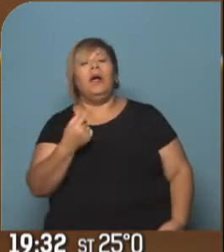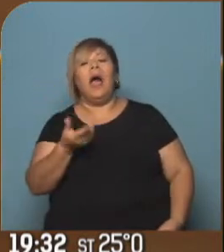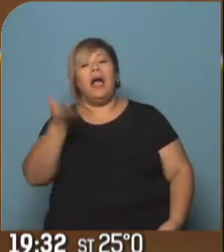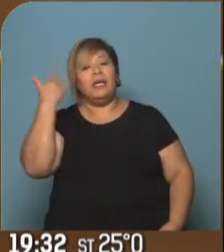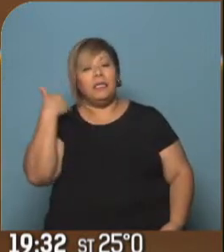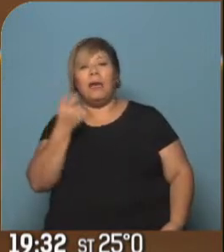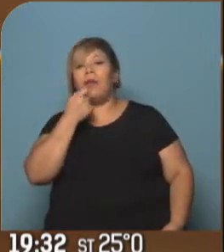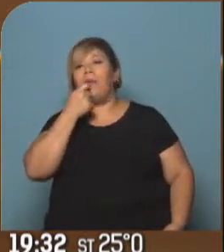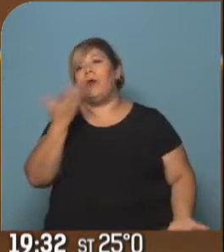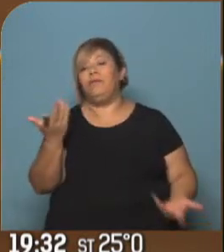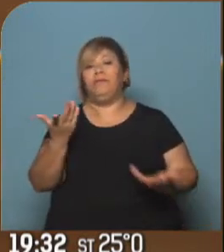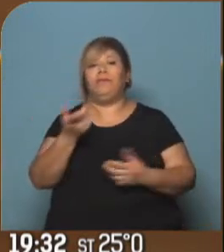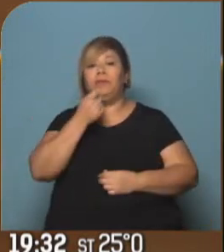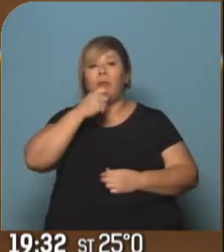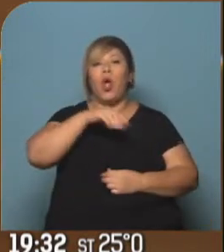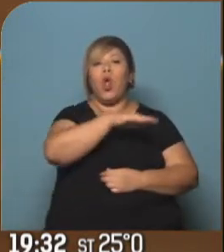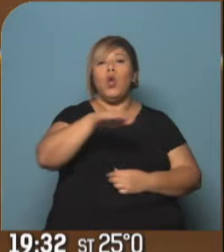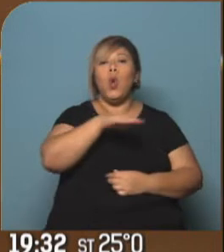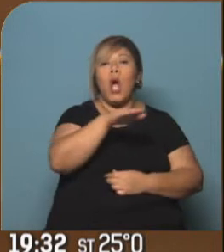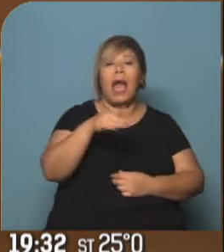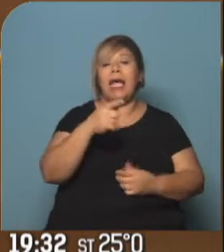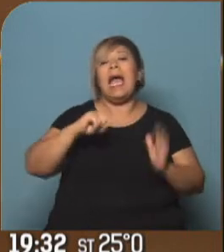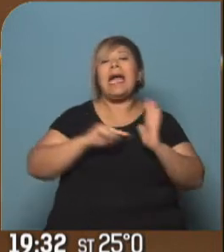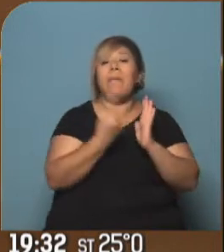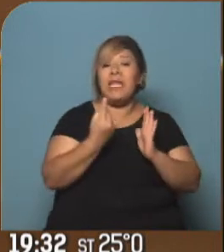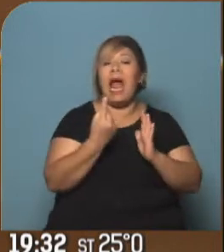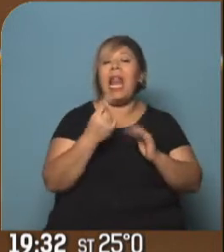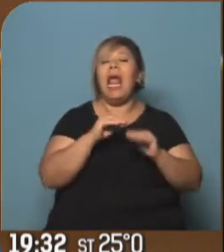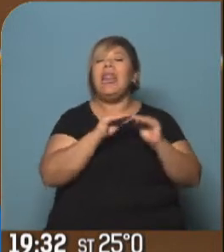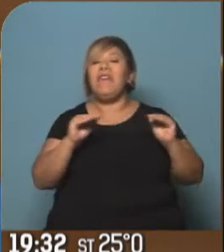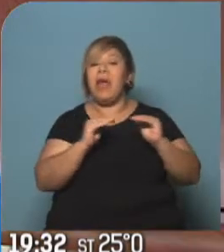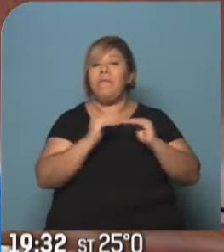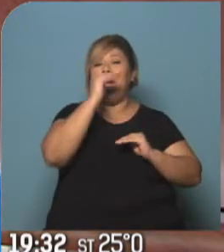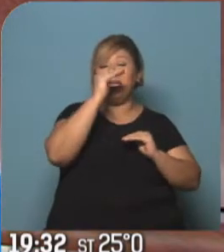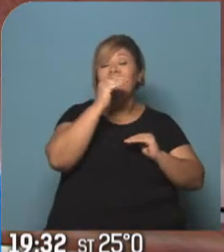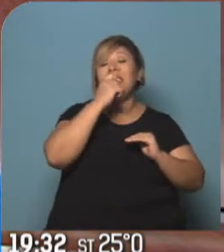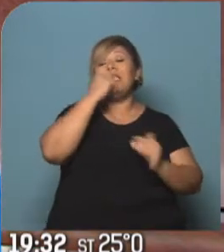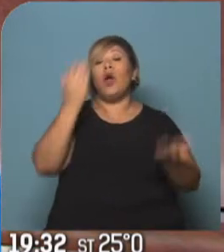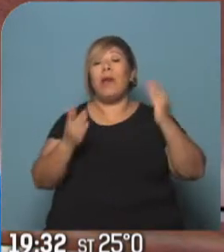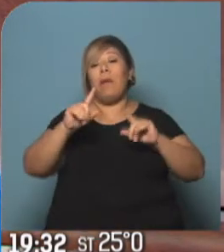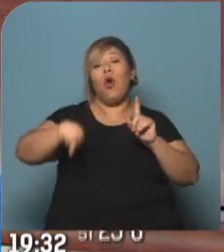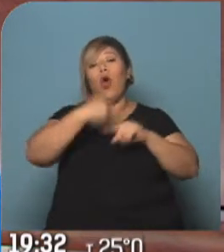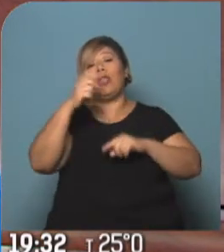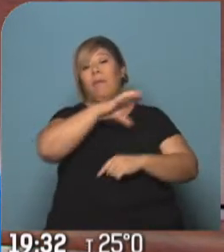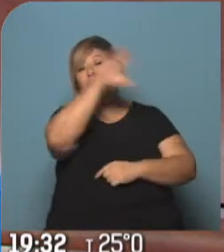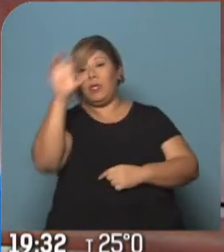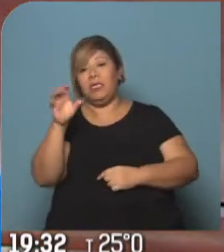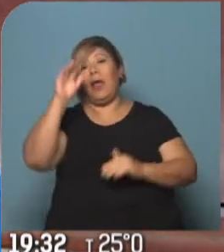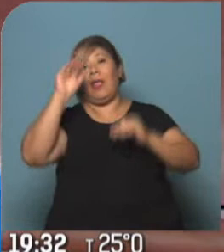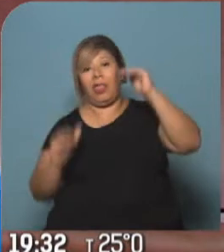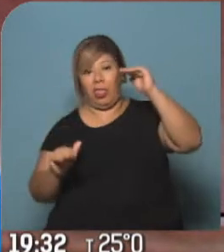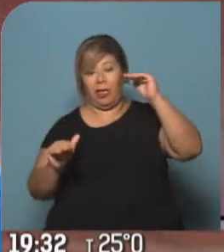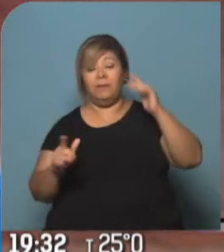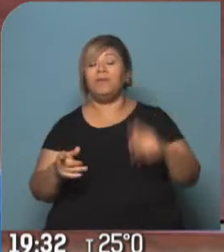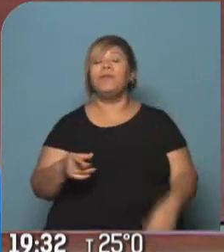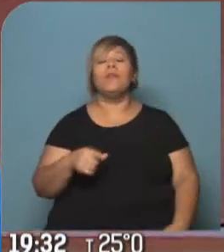entre los distritos, por ejemplo, un nivel superior en capital o provincia de Buenos Aires con respecto a otras provincias. ¿Cómo estamos en ese sentido? Bueno, ustedes saben que